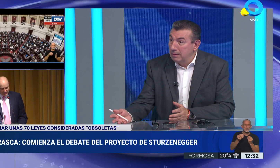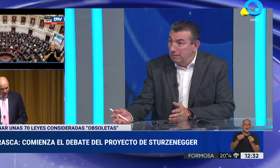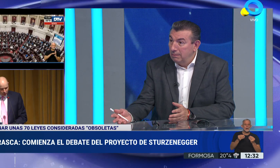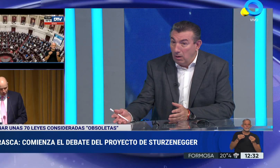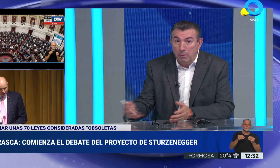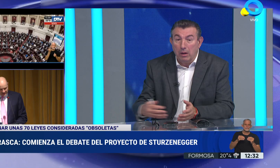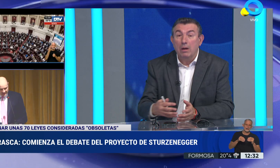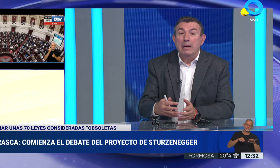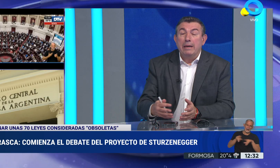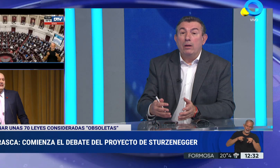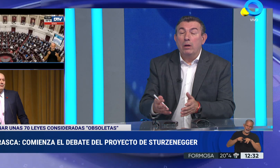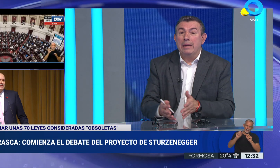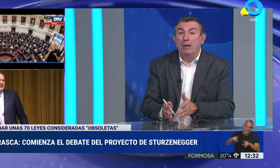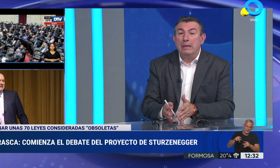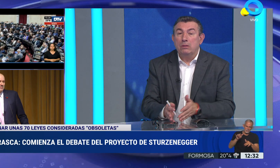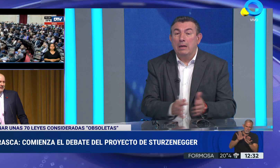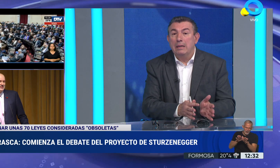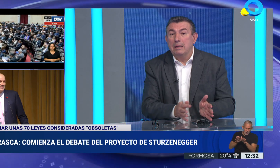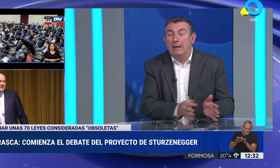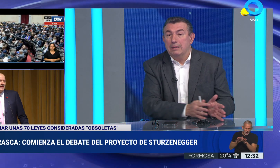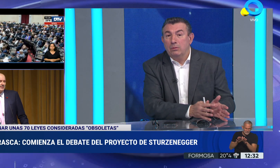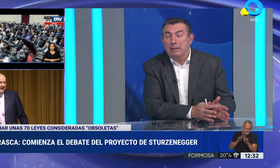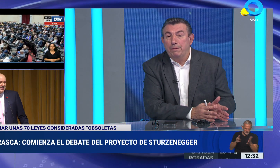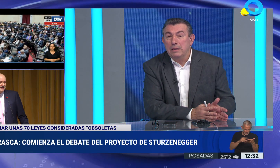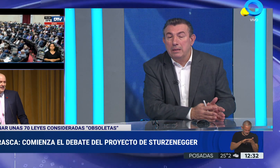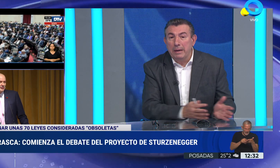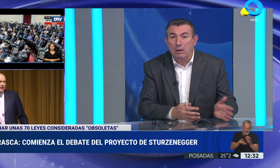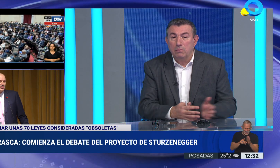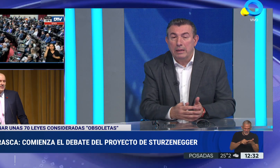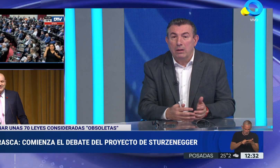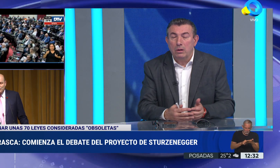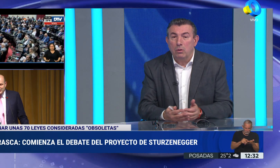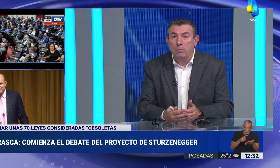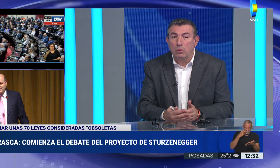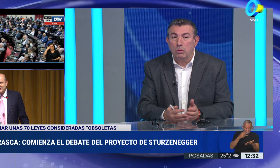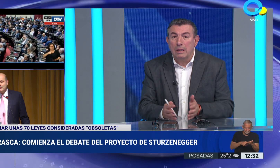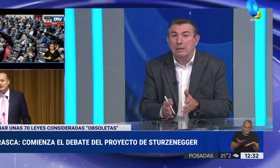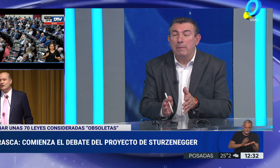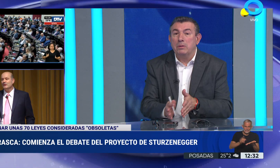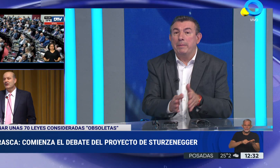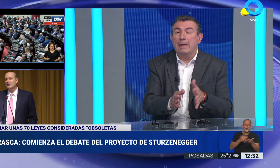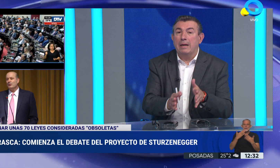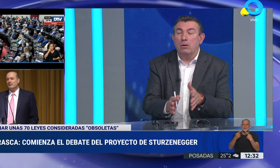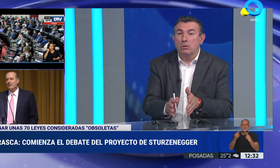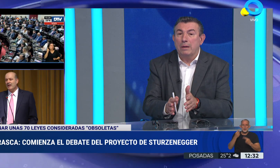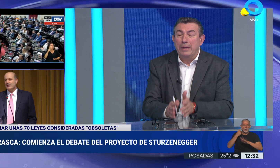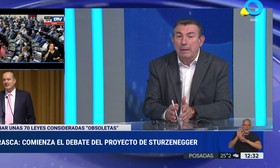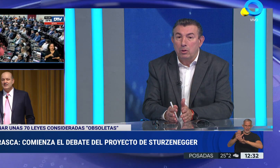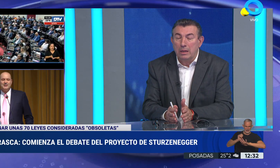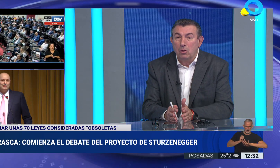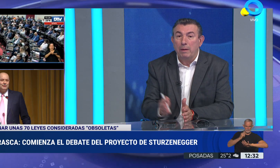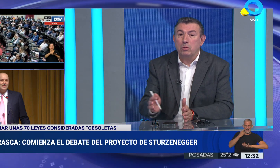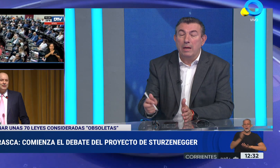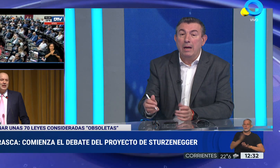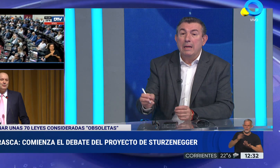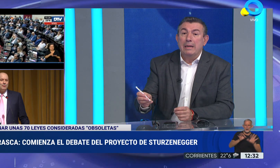palomas. Sí, tal cual. Los legisladores nacionales, durante el fin de semana, legisladores que uno pudo consultar, dicen vamos a esperar a conocer bien el